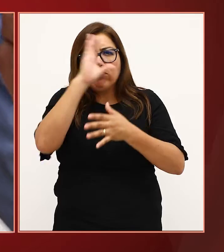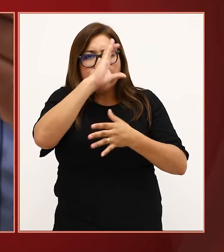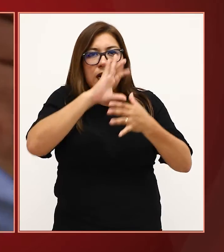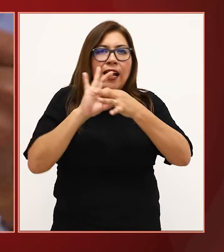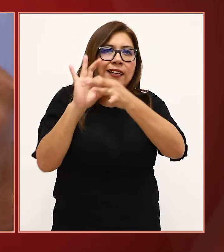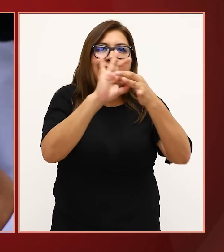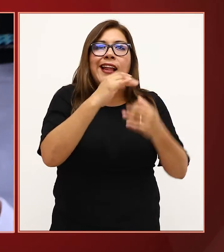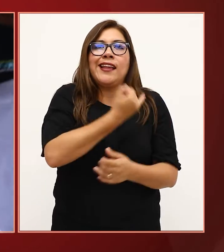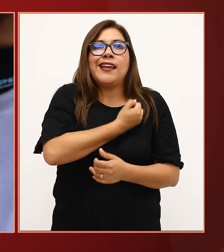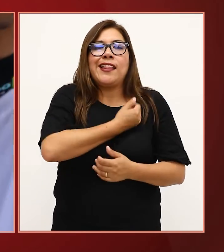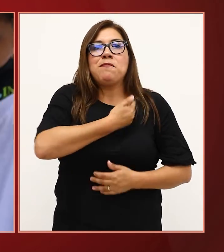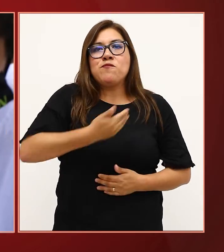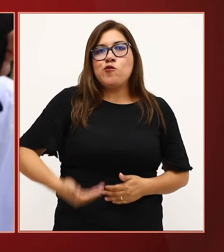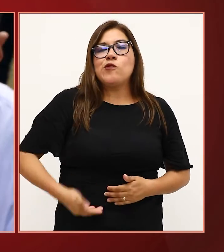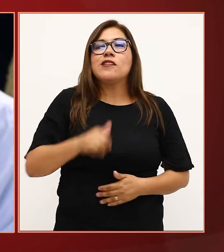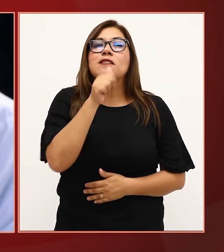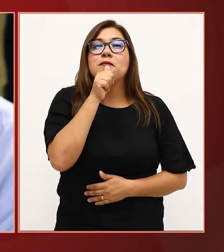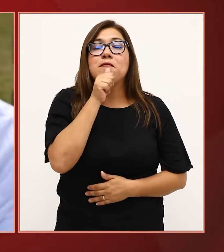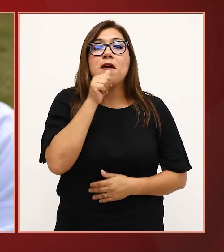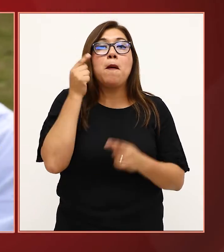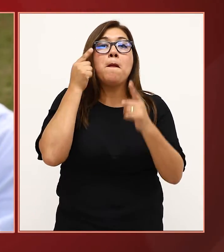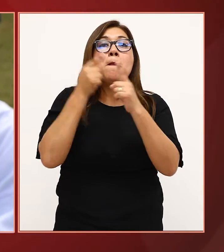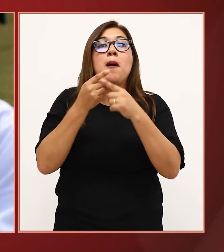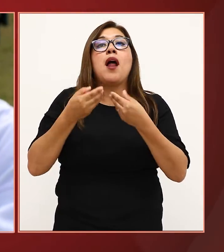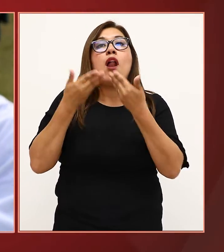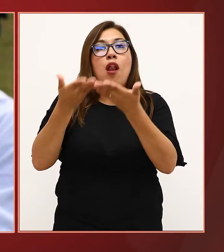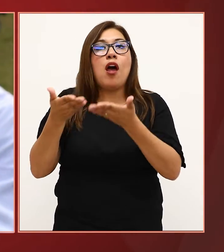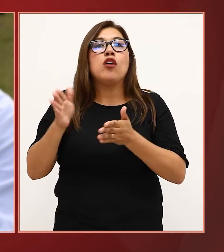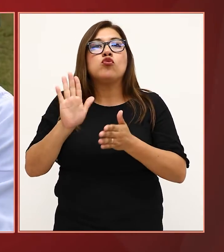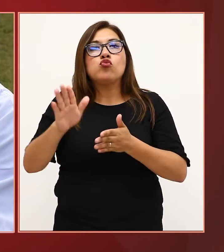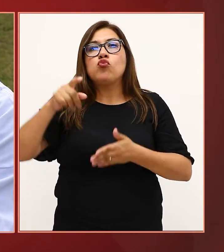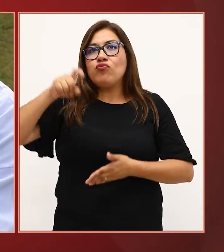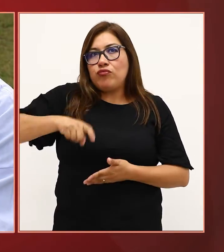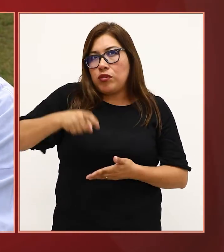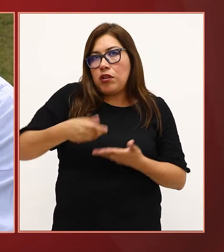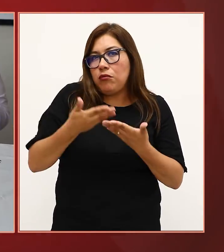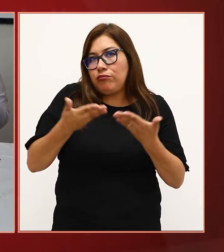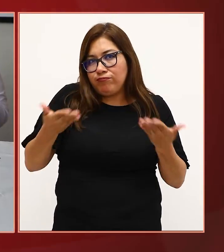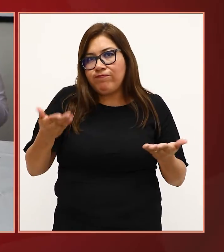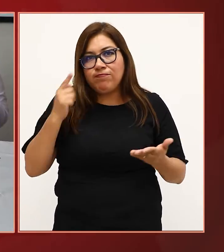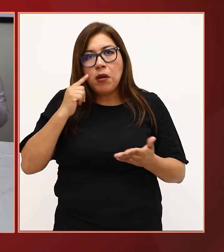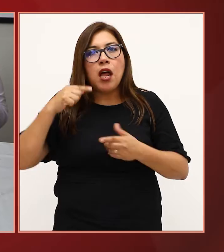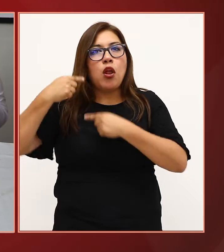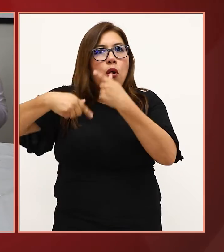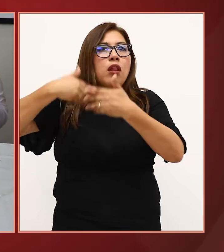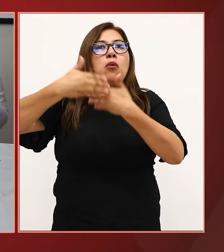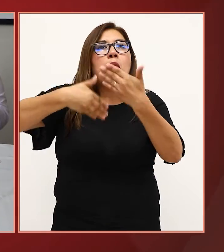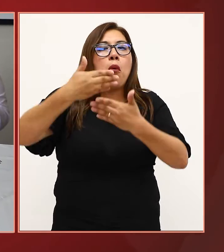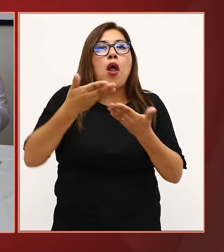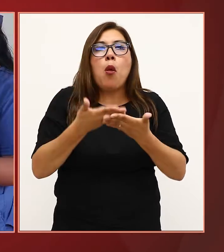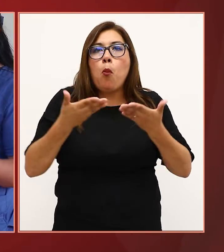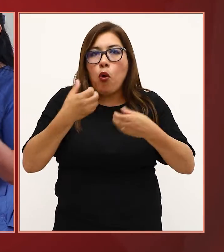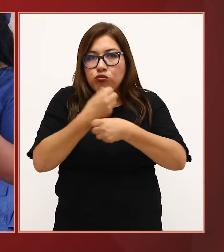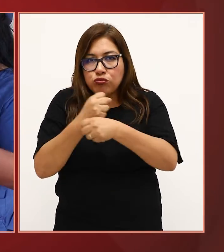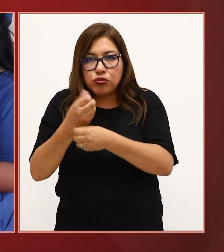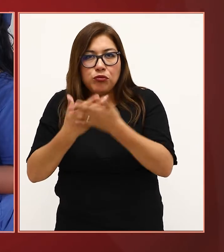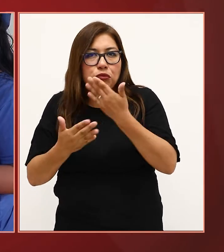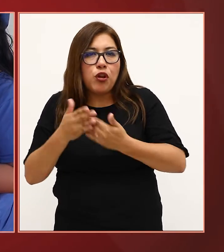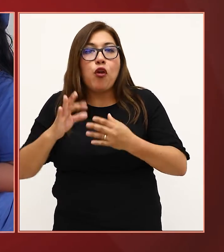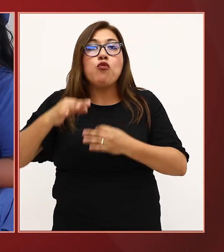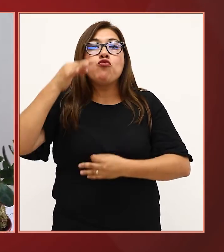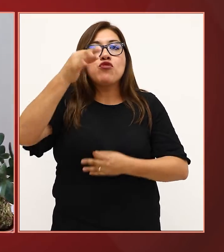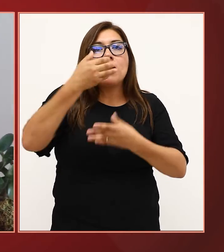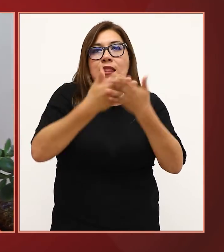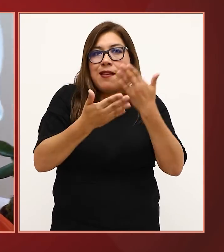a través de alianzas con entidades públicas y privadas para la dotación de recursos que se requieran para la generación de producto mínimo